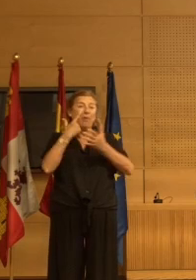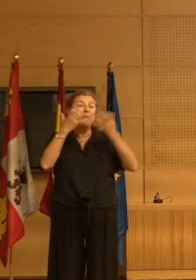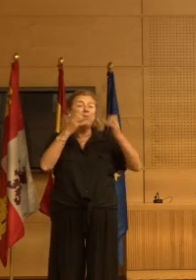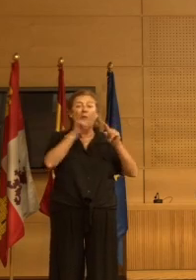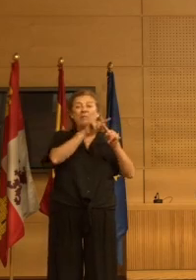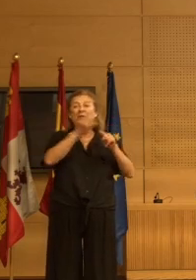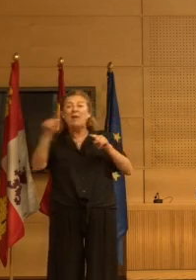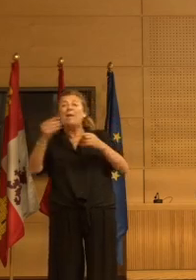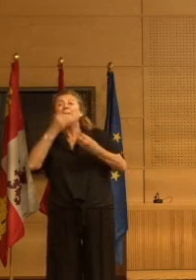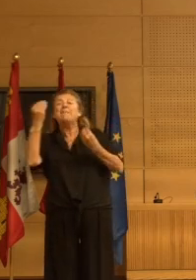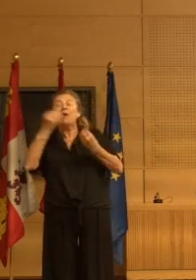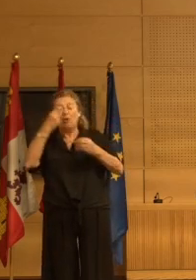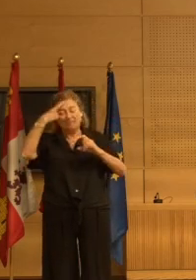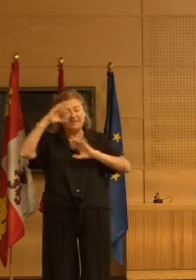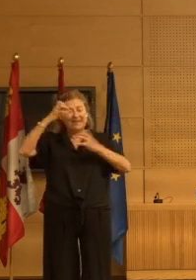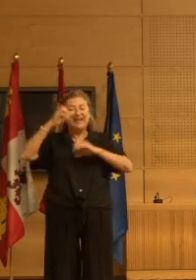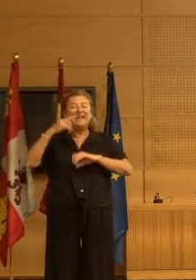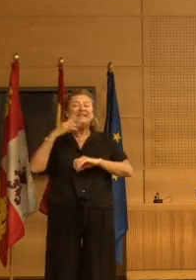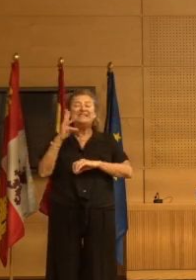sería la mejoría de la psicosis